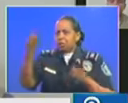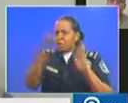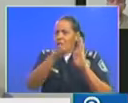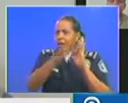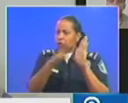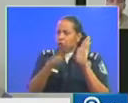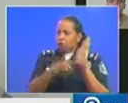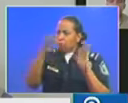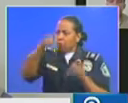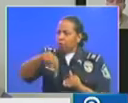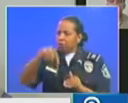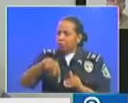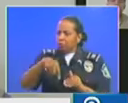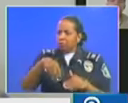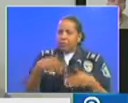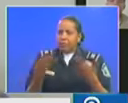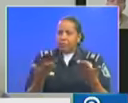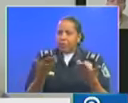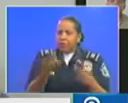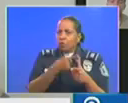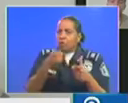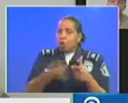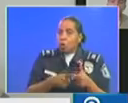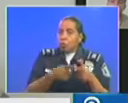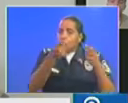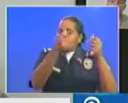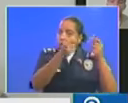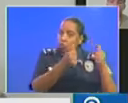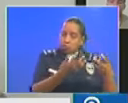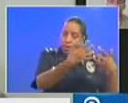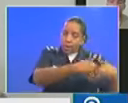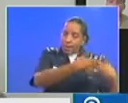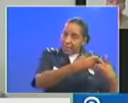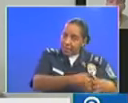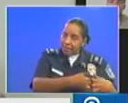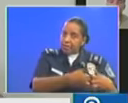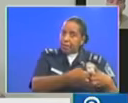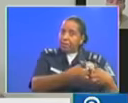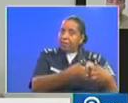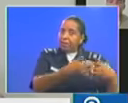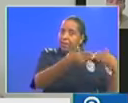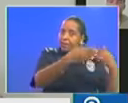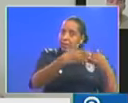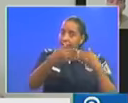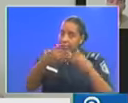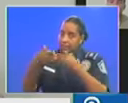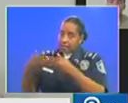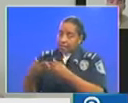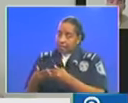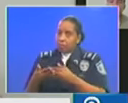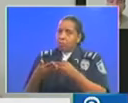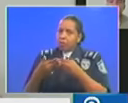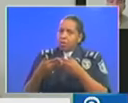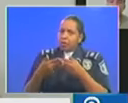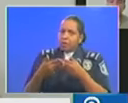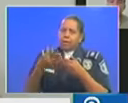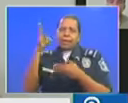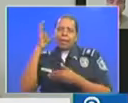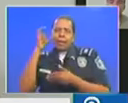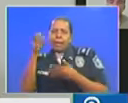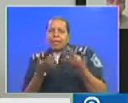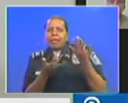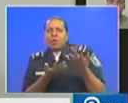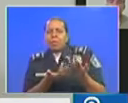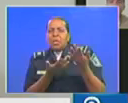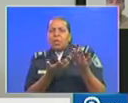de este momento porque hay muchos negocios que están dependiendo de conocer al final de cada semana las decisiones del gobierno para así